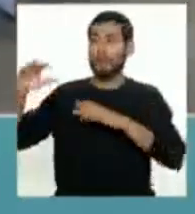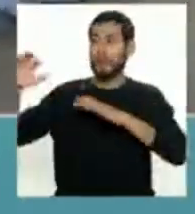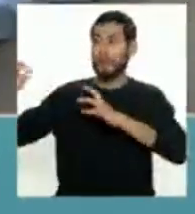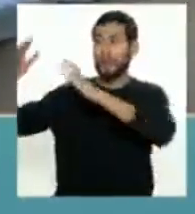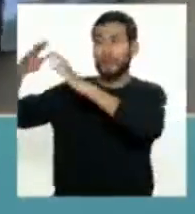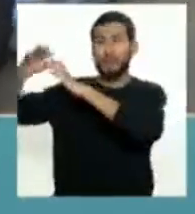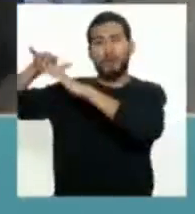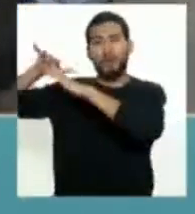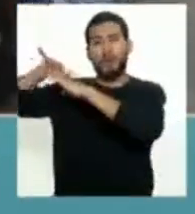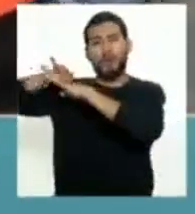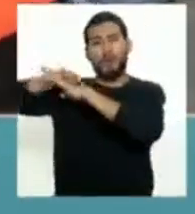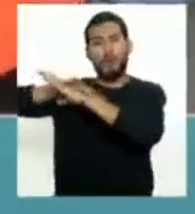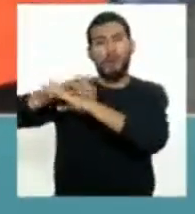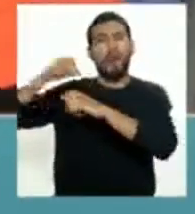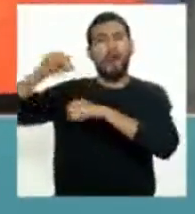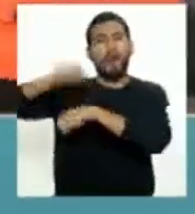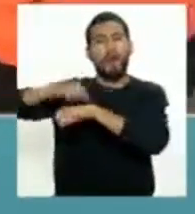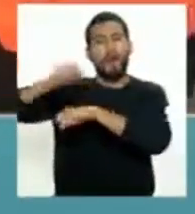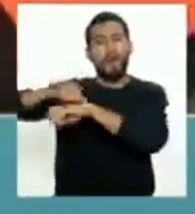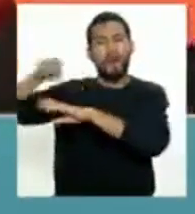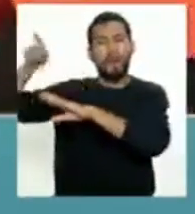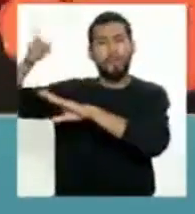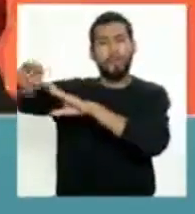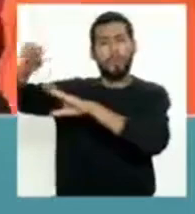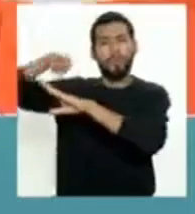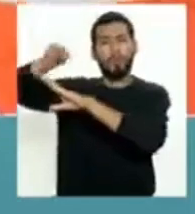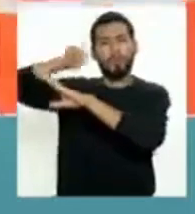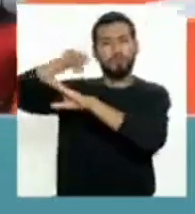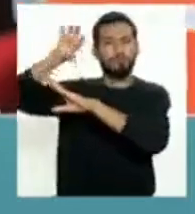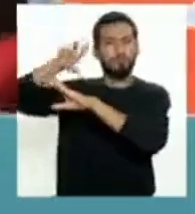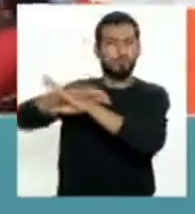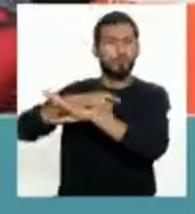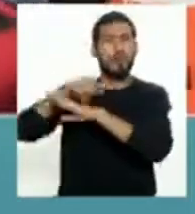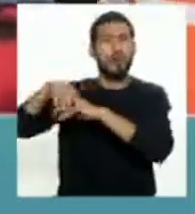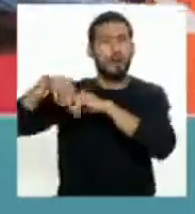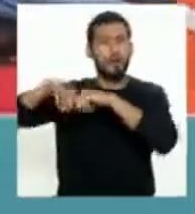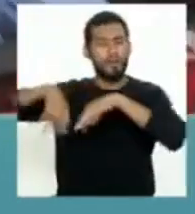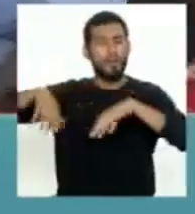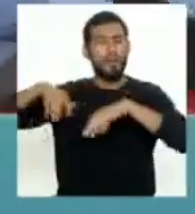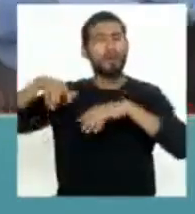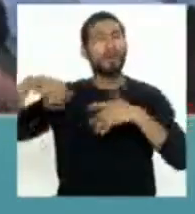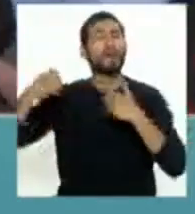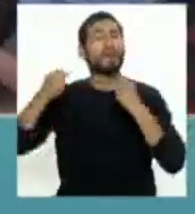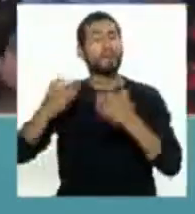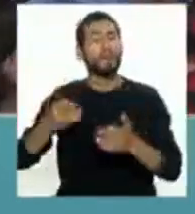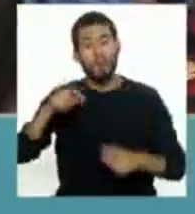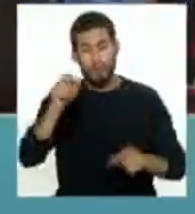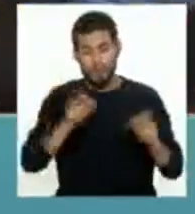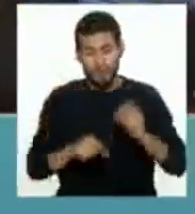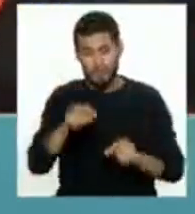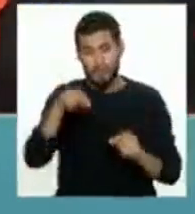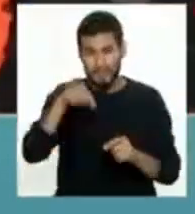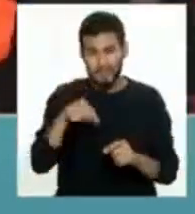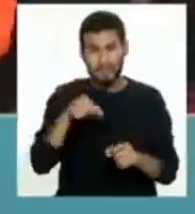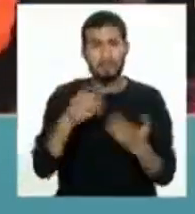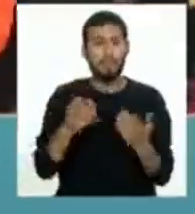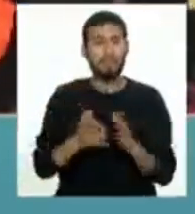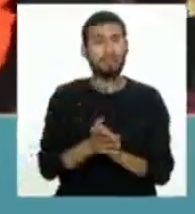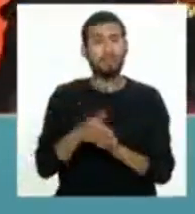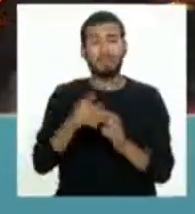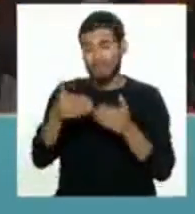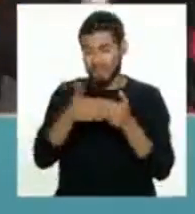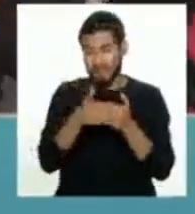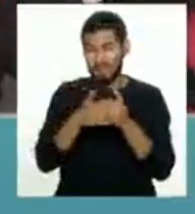caída de rocas, activación de quebradas, que definitivamente eso afectaría a la población que está ubicada en las zonas